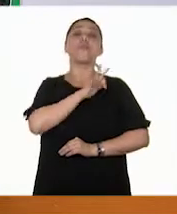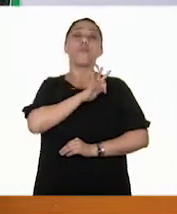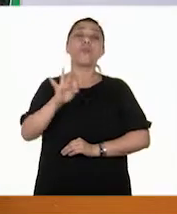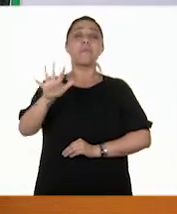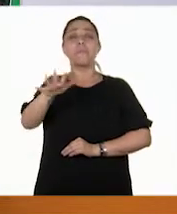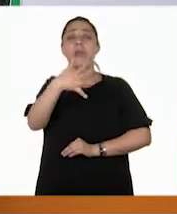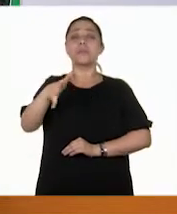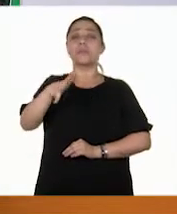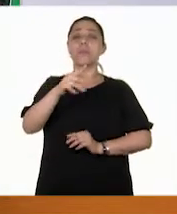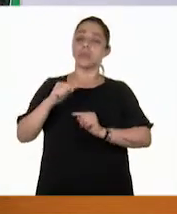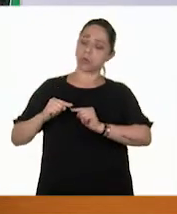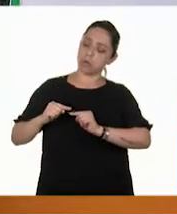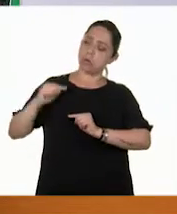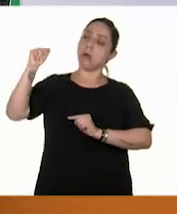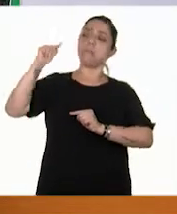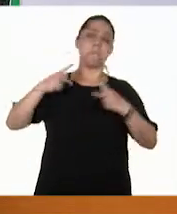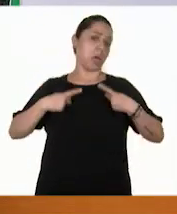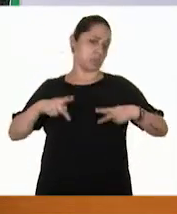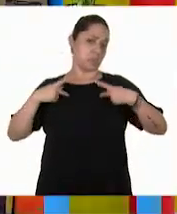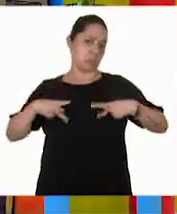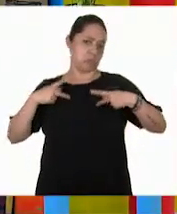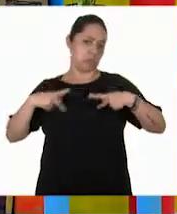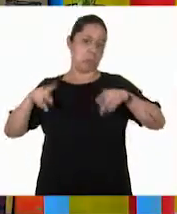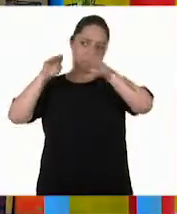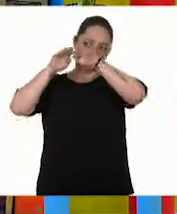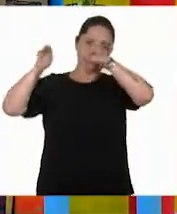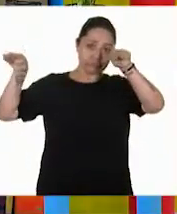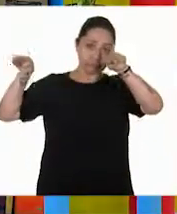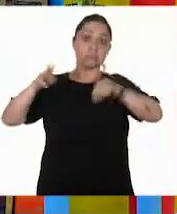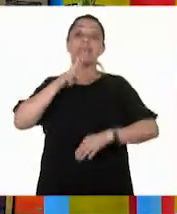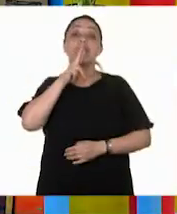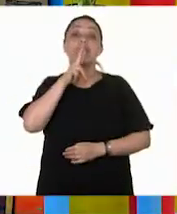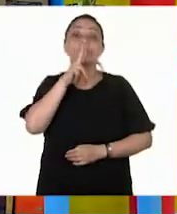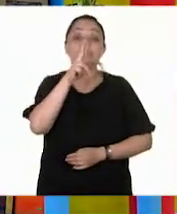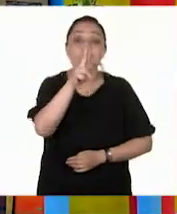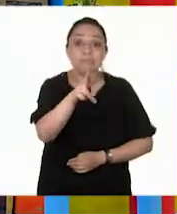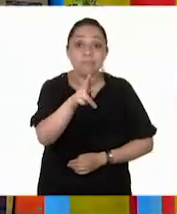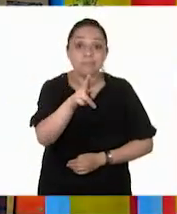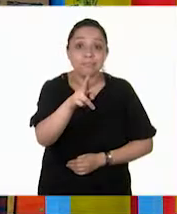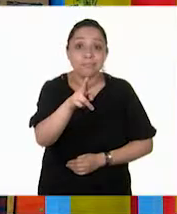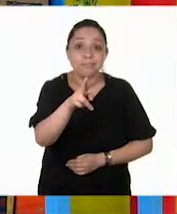más o menos lo que nosotros medimos. Y la respuesta es...